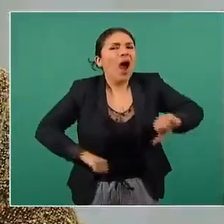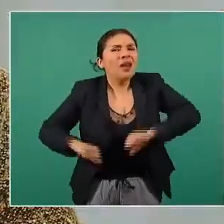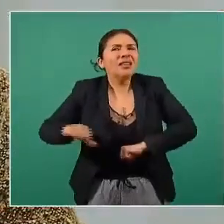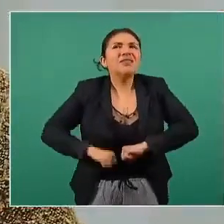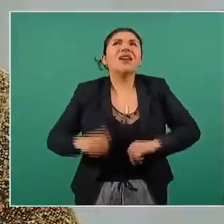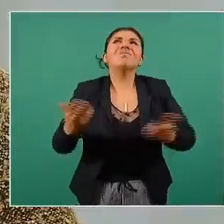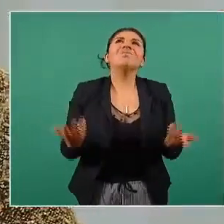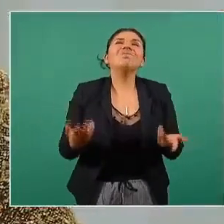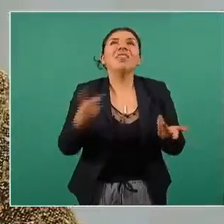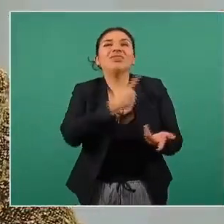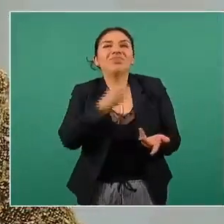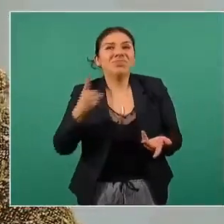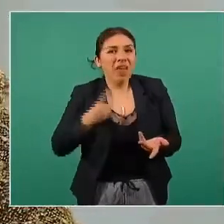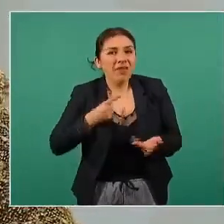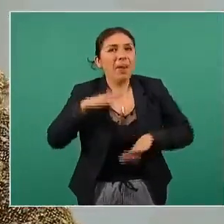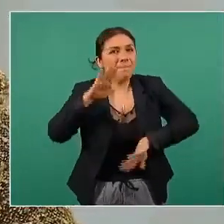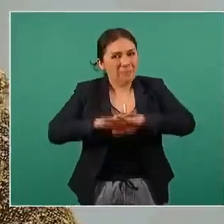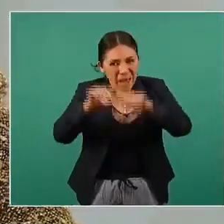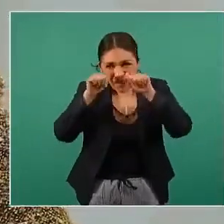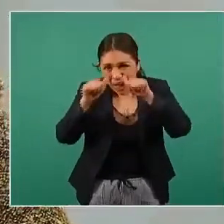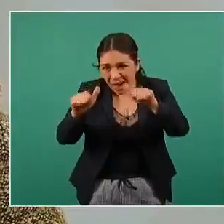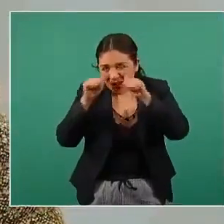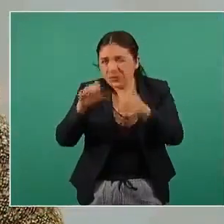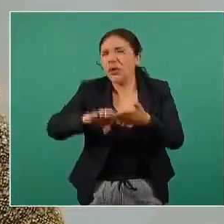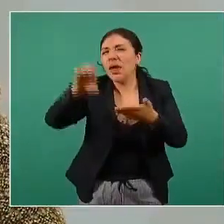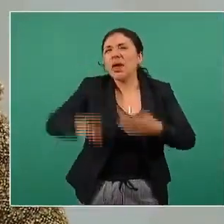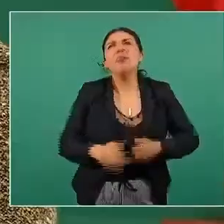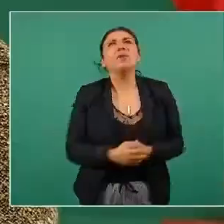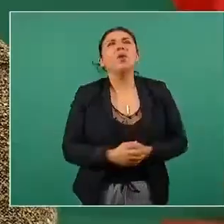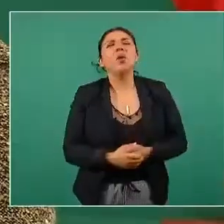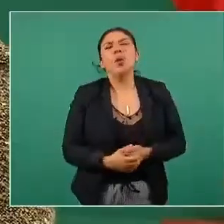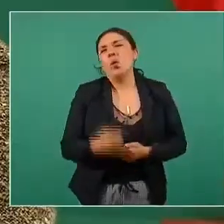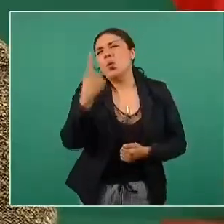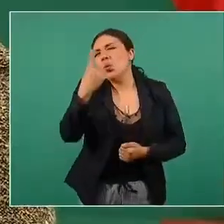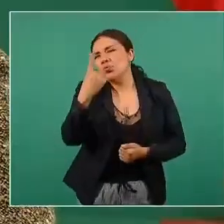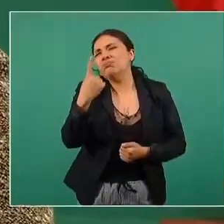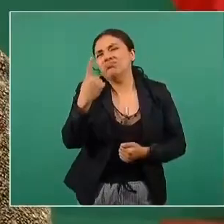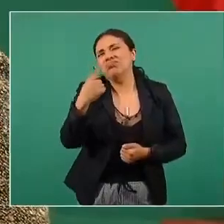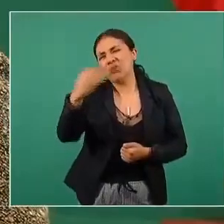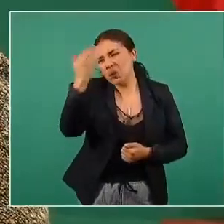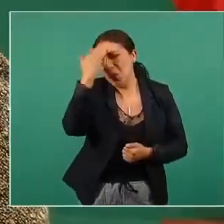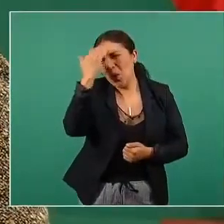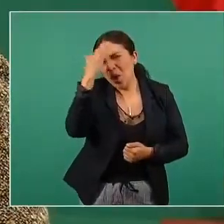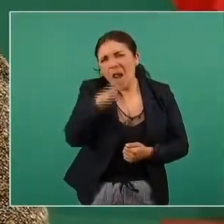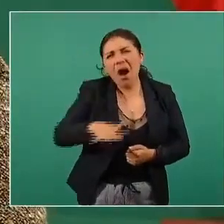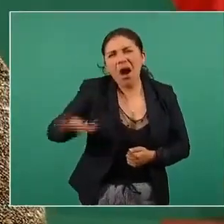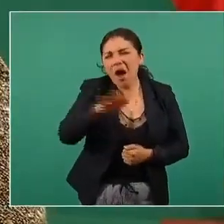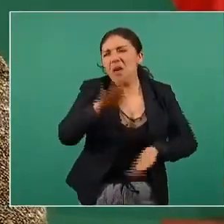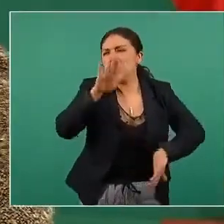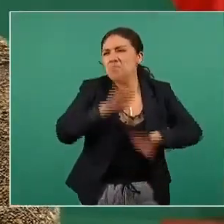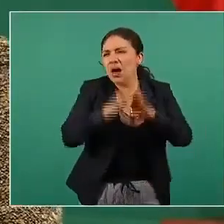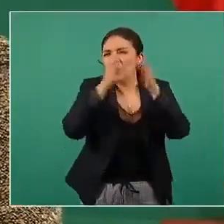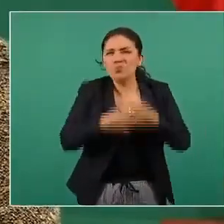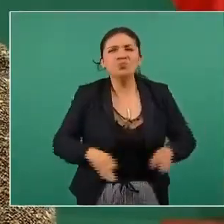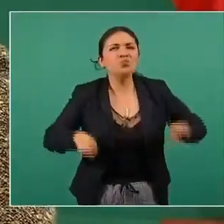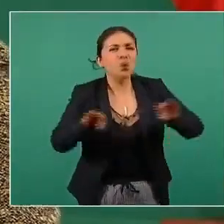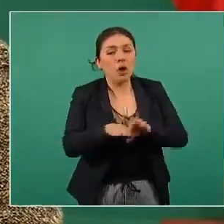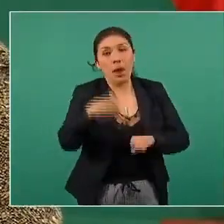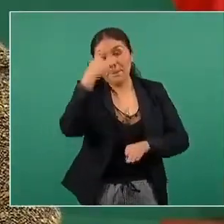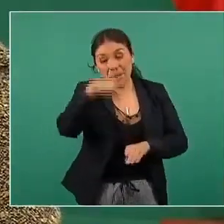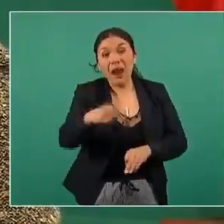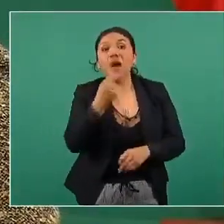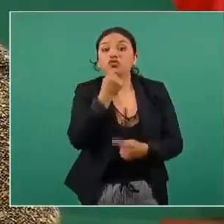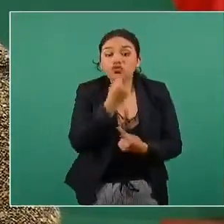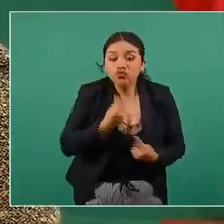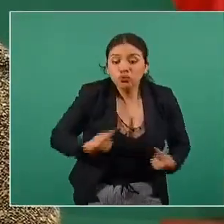que tener especial atención por ejemplo otro de los factores que sabemos que en el ambiente son determinantes para que